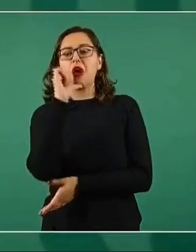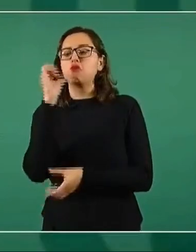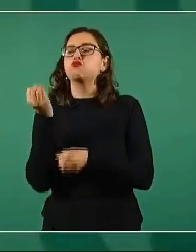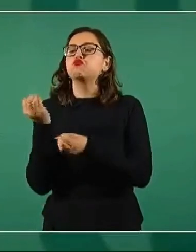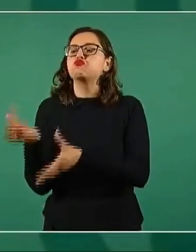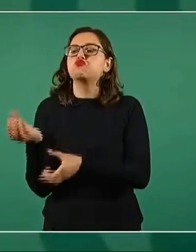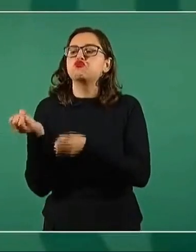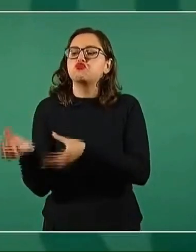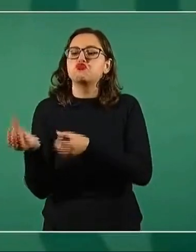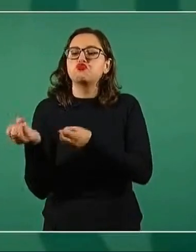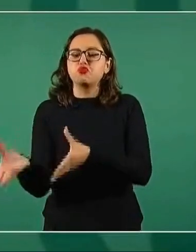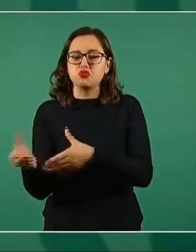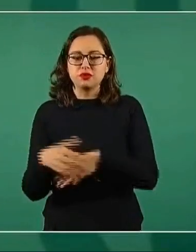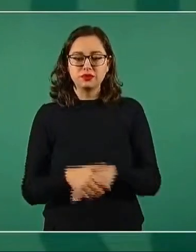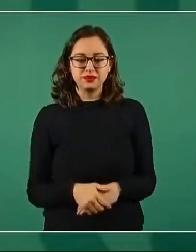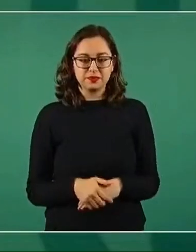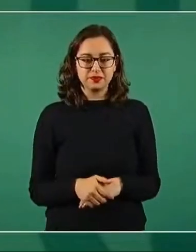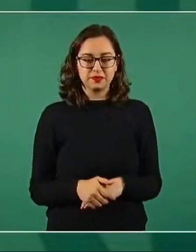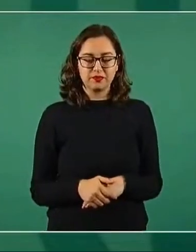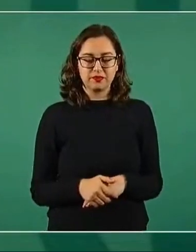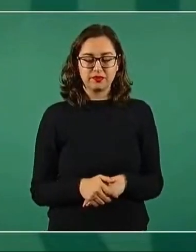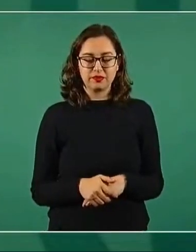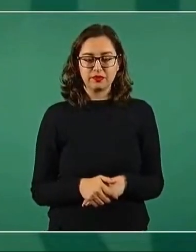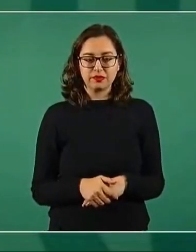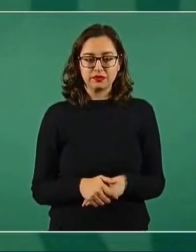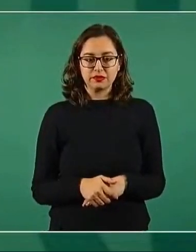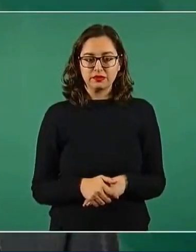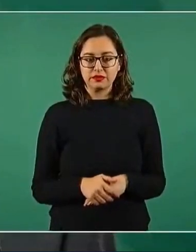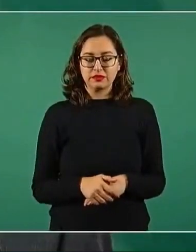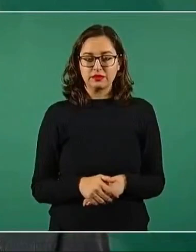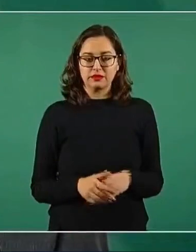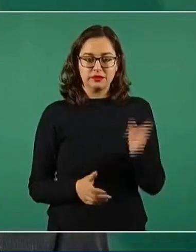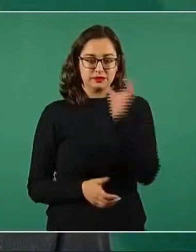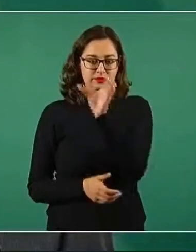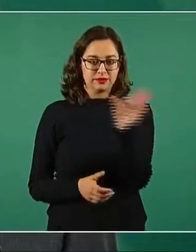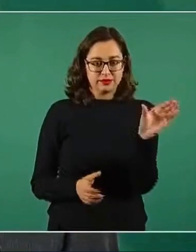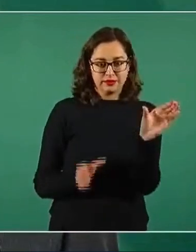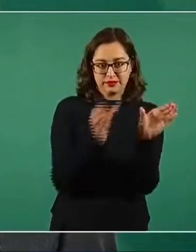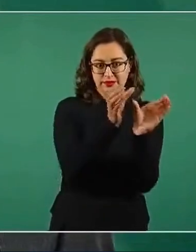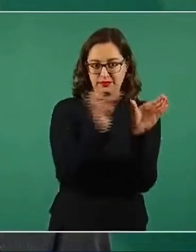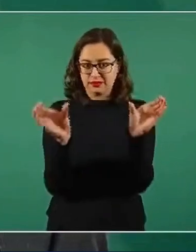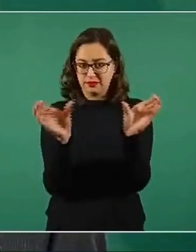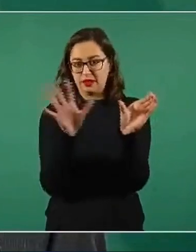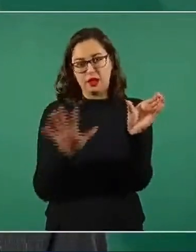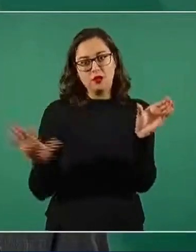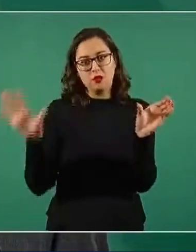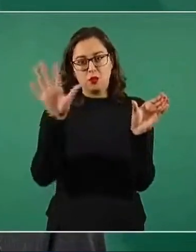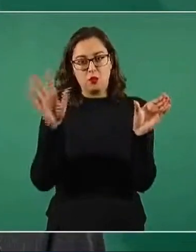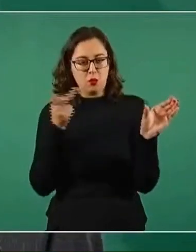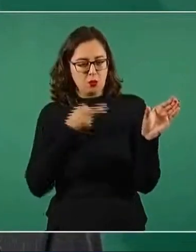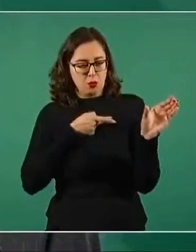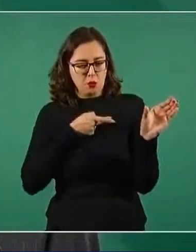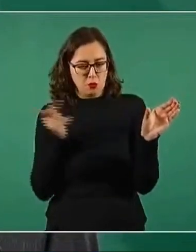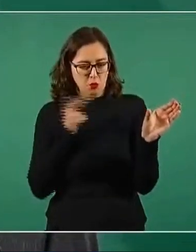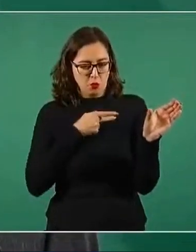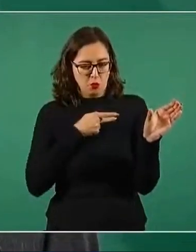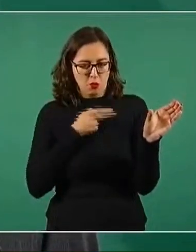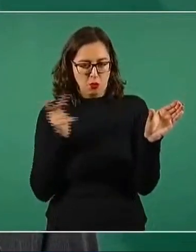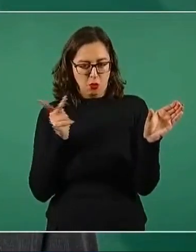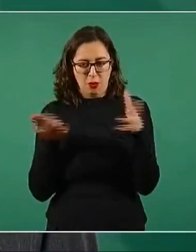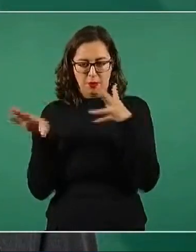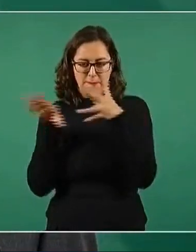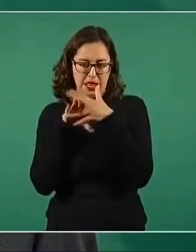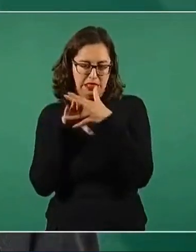las demarcaciones o delegaciones pobres o de clase media